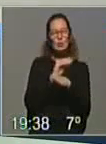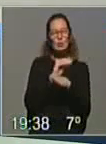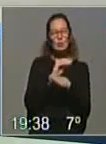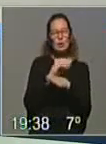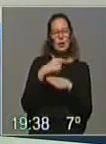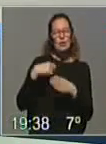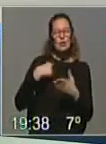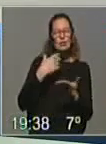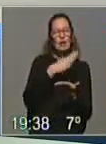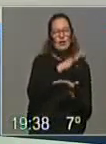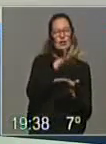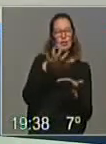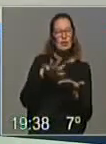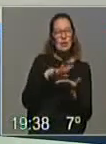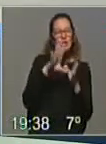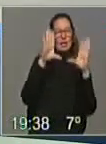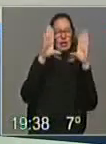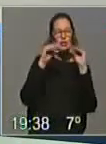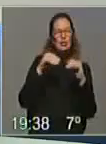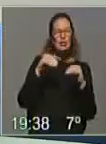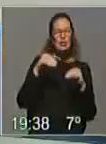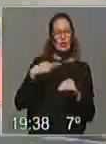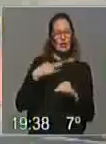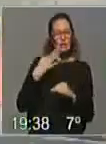sociedad diversa en la que vivimos.